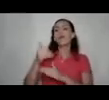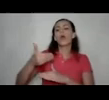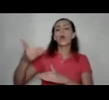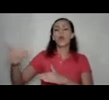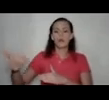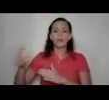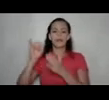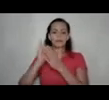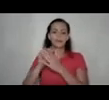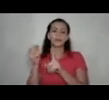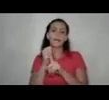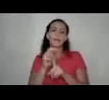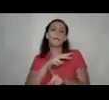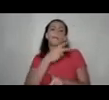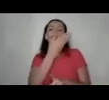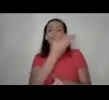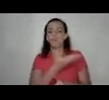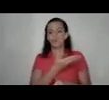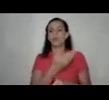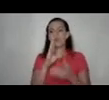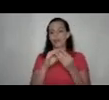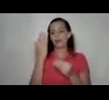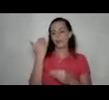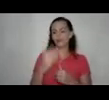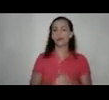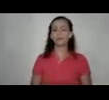de esta victimización secundaria que les comentábamos